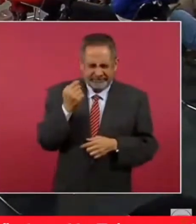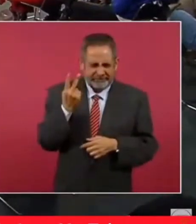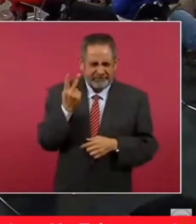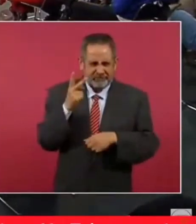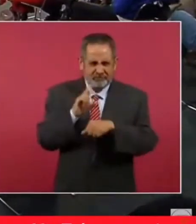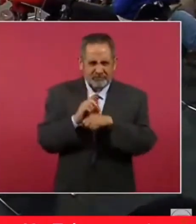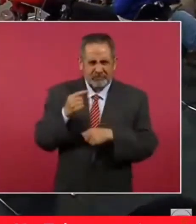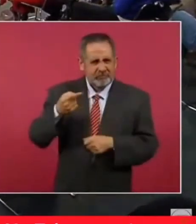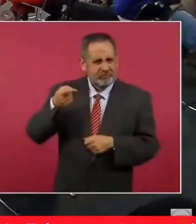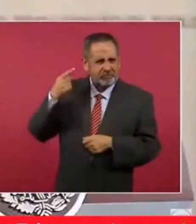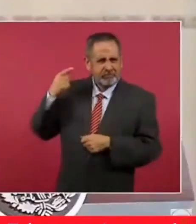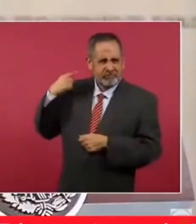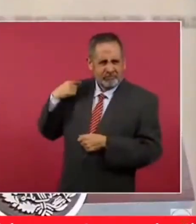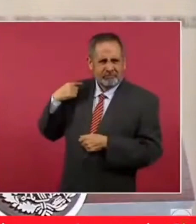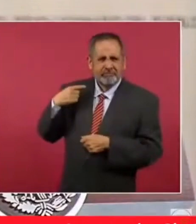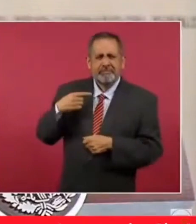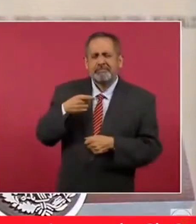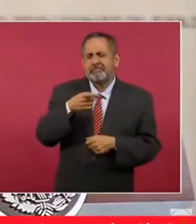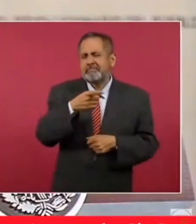periodista